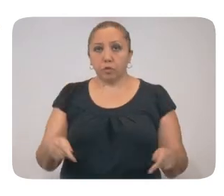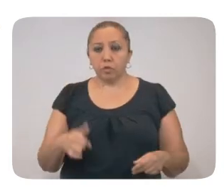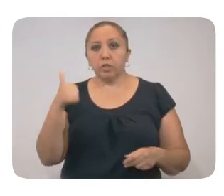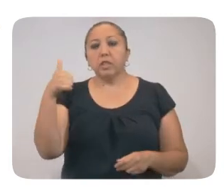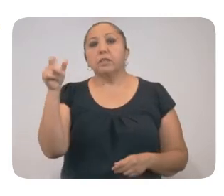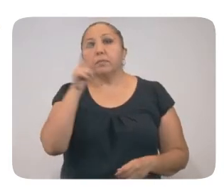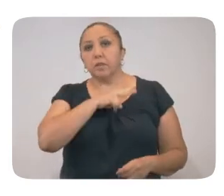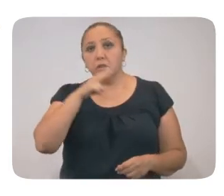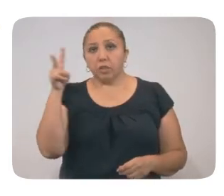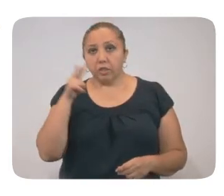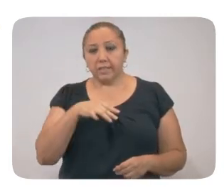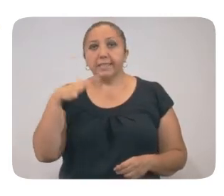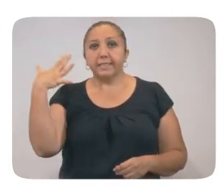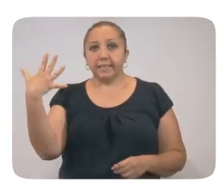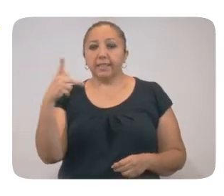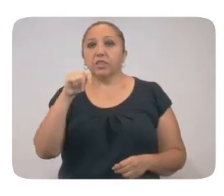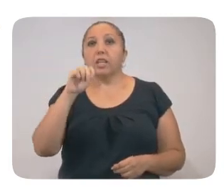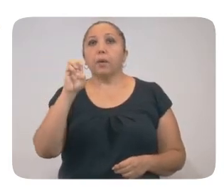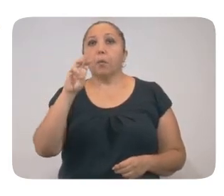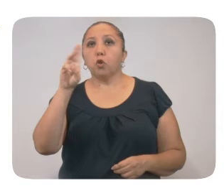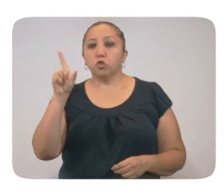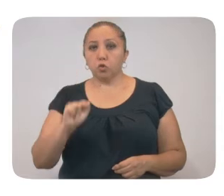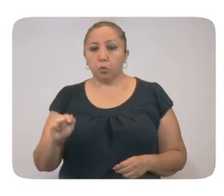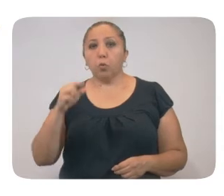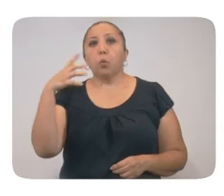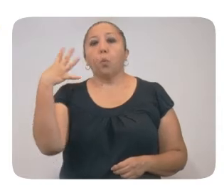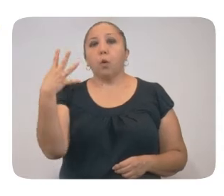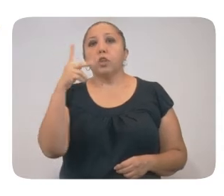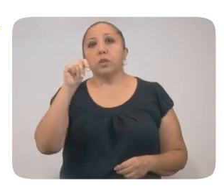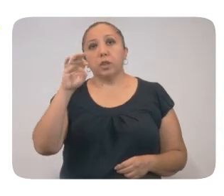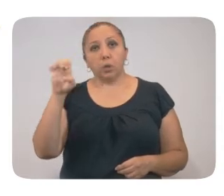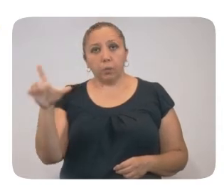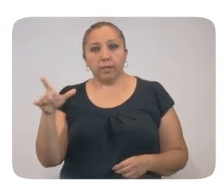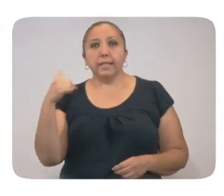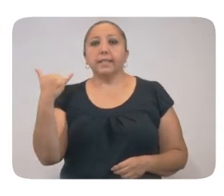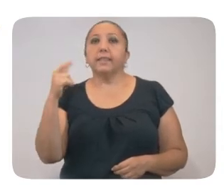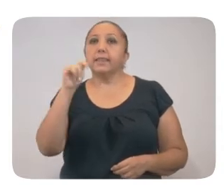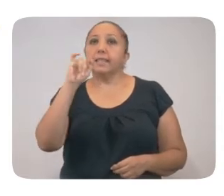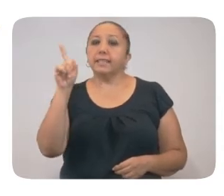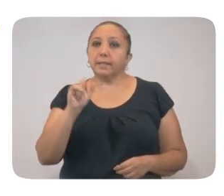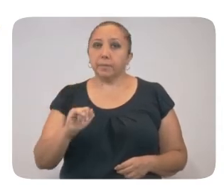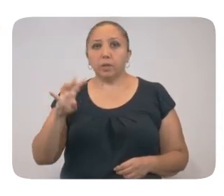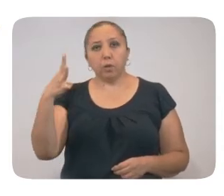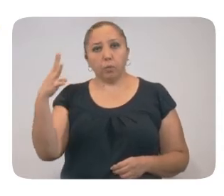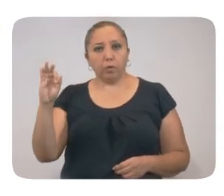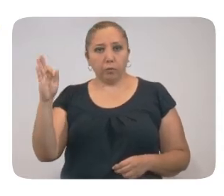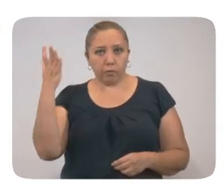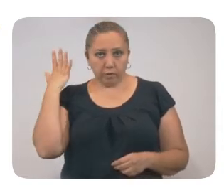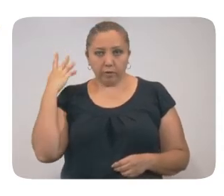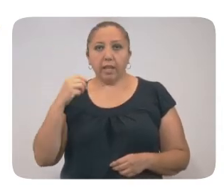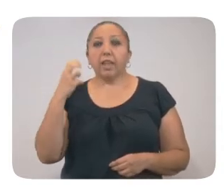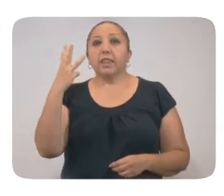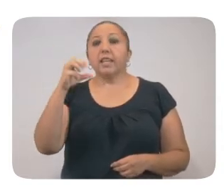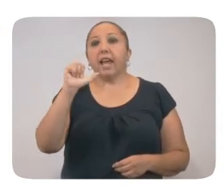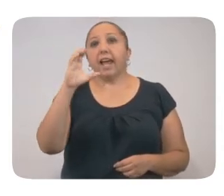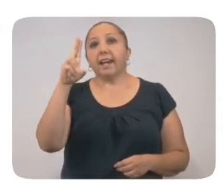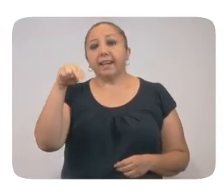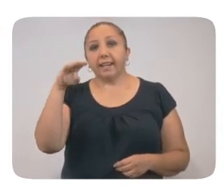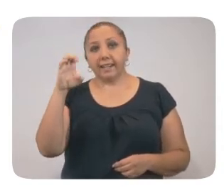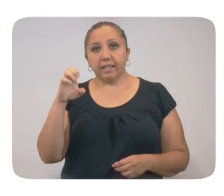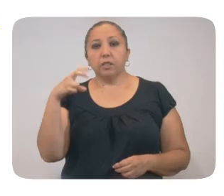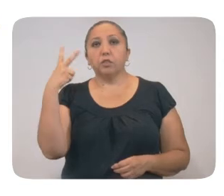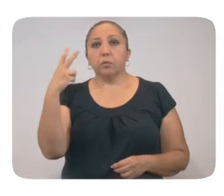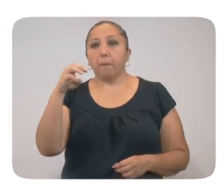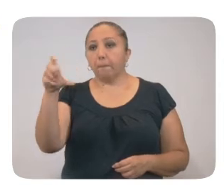6 en Valladolid, 5 en Temozón, 4 en Ticul y Ticimín y 4 foráneos, 3 en Acanqué, 2 en